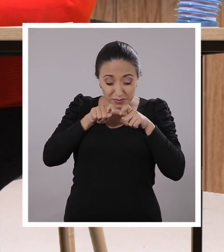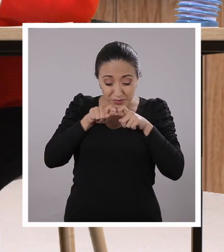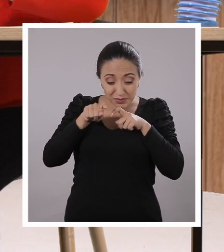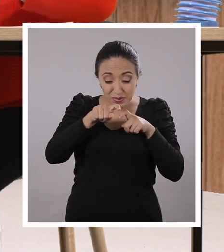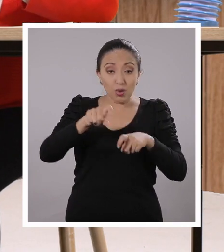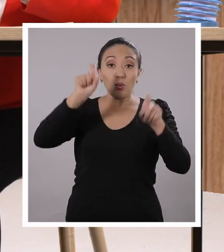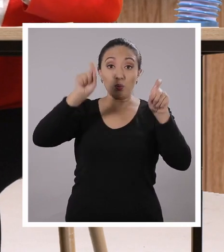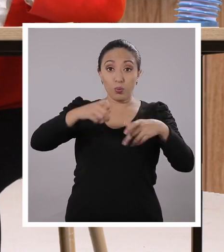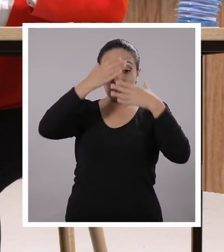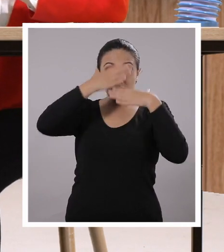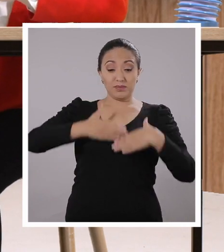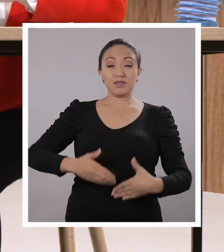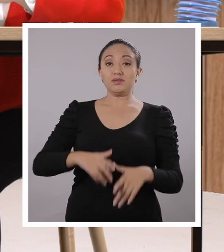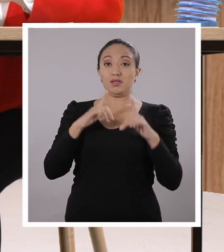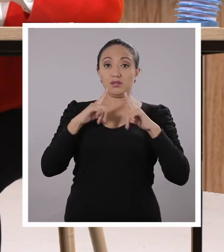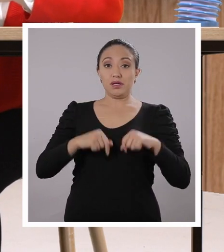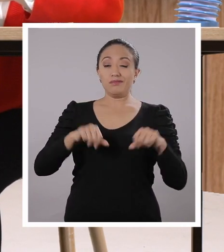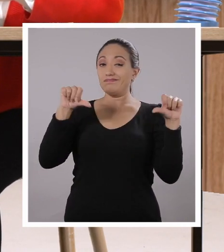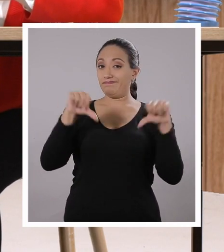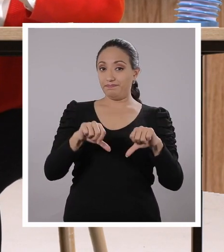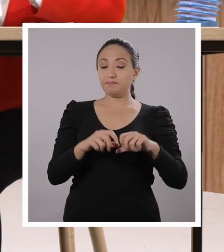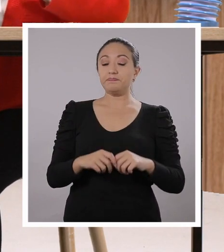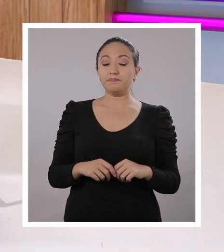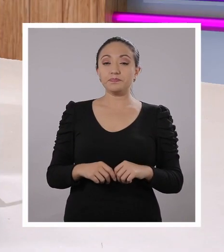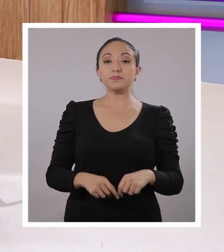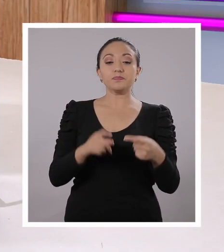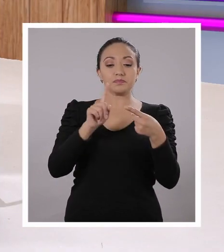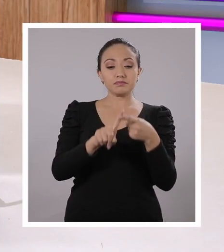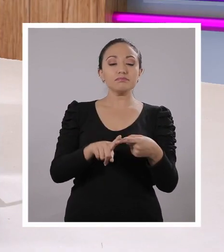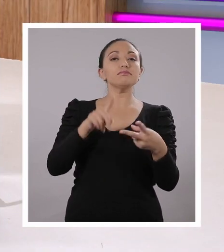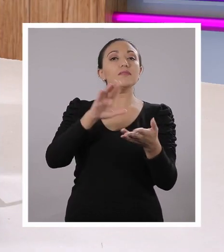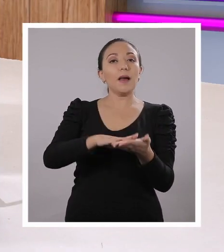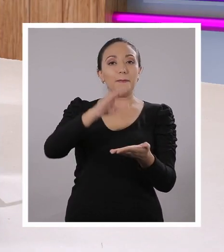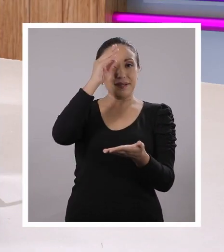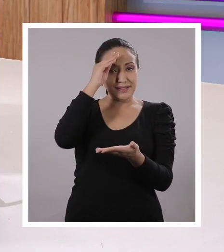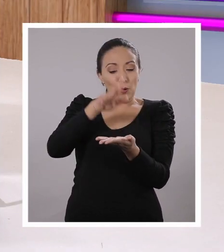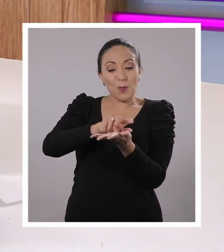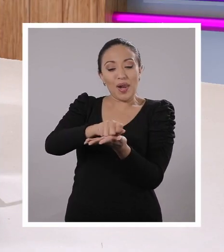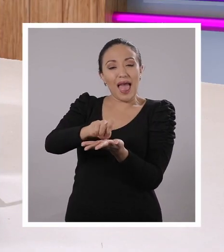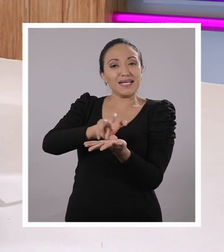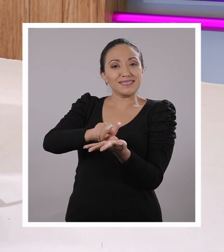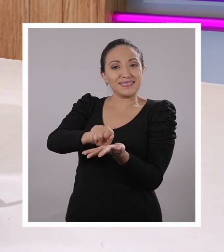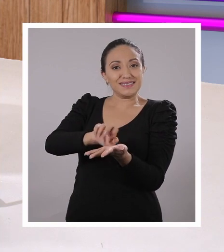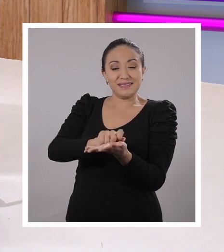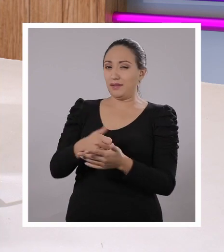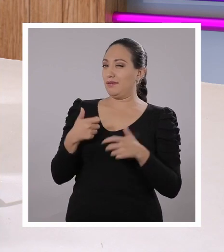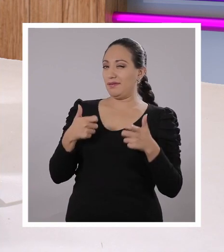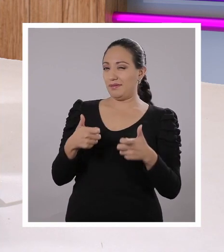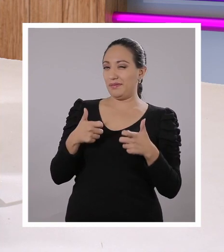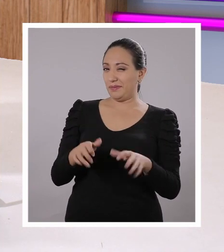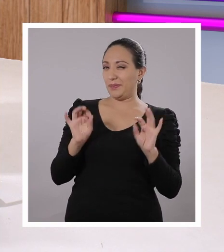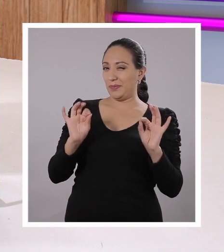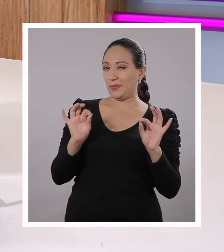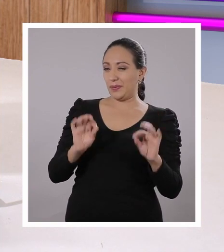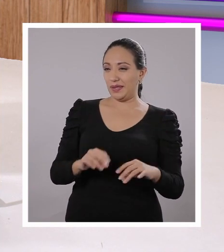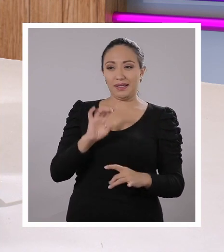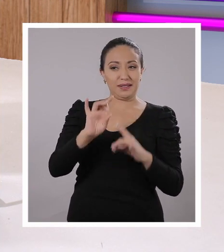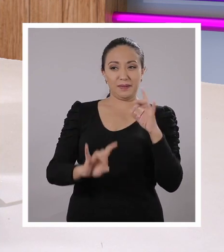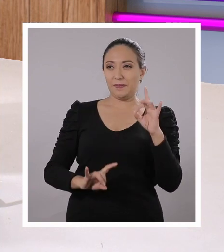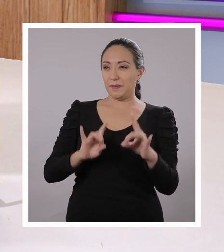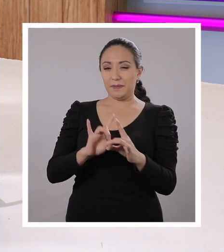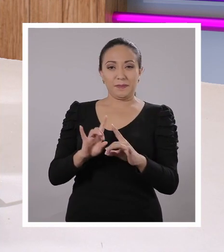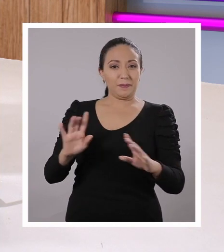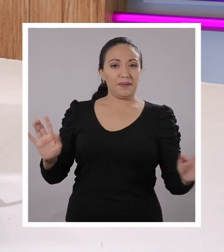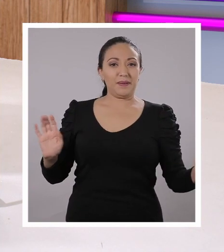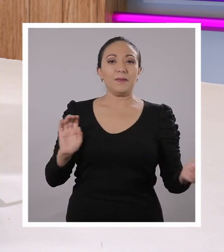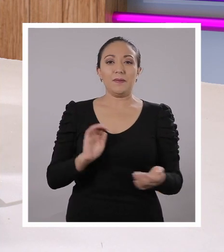estos virus, pueden afectar la salud de las personas. Hemos aprendido a hacer plastilina casera, que nos salió genial, ¿te acuerdas? Estuvo